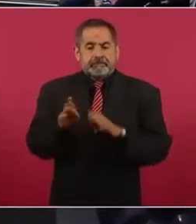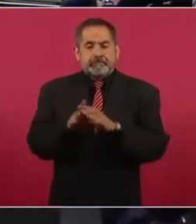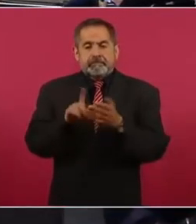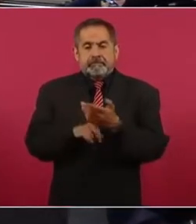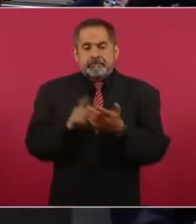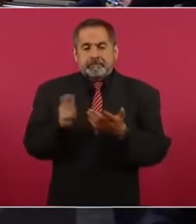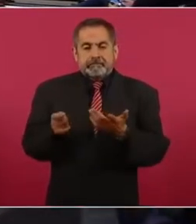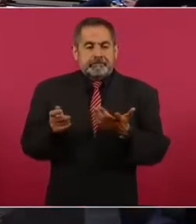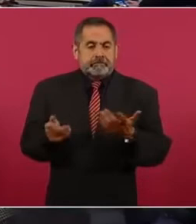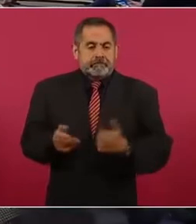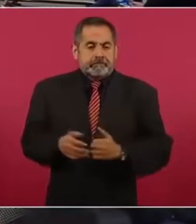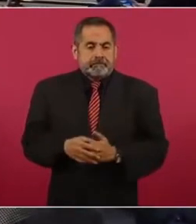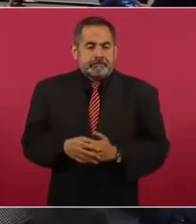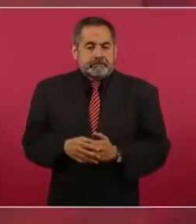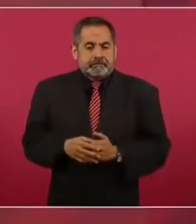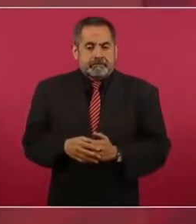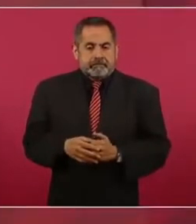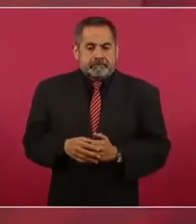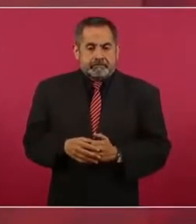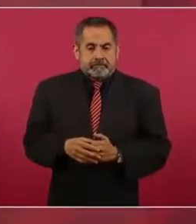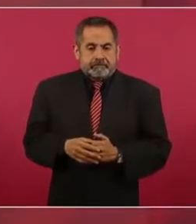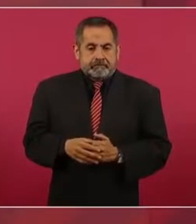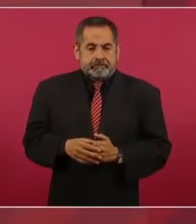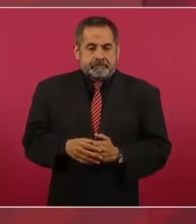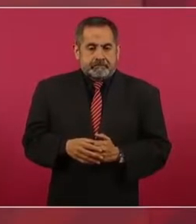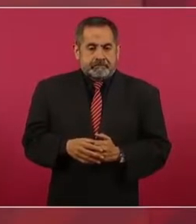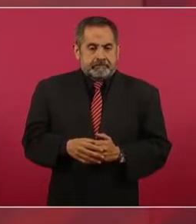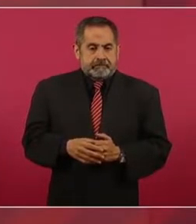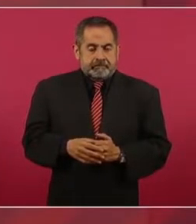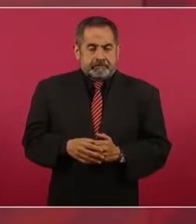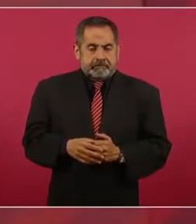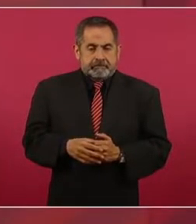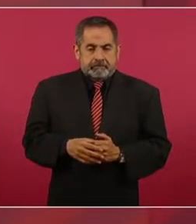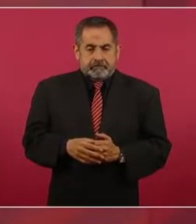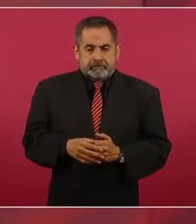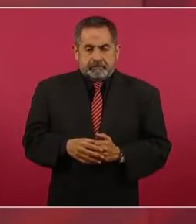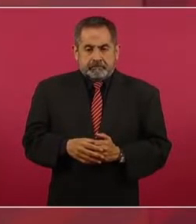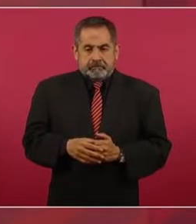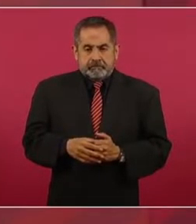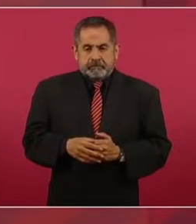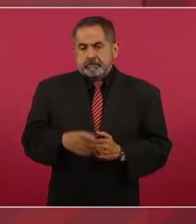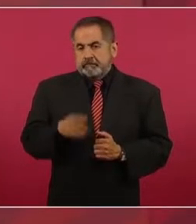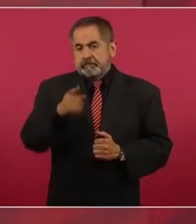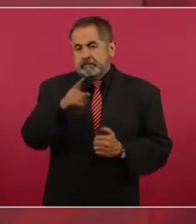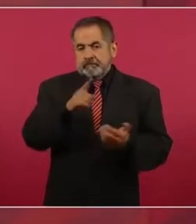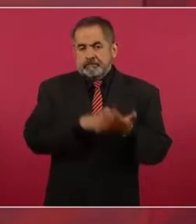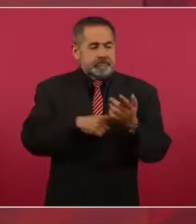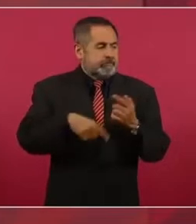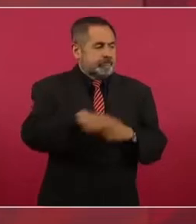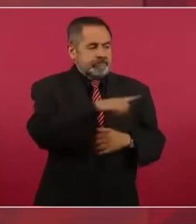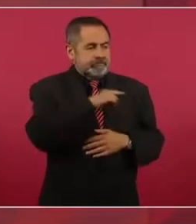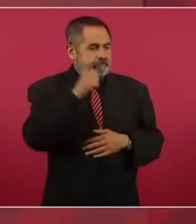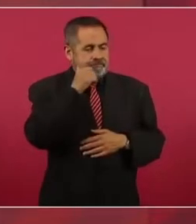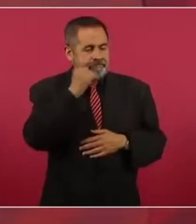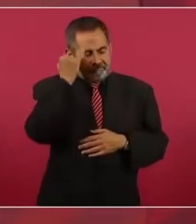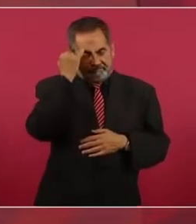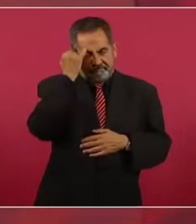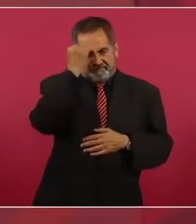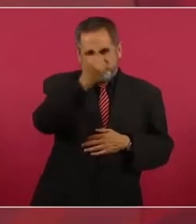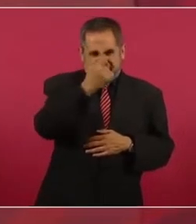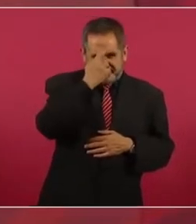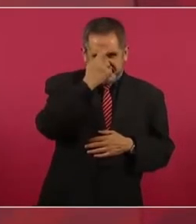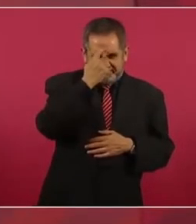aplicar la máxima de lampa de la